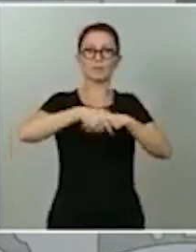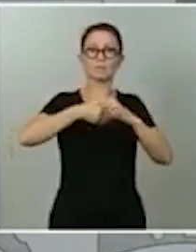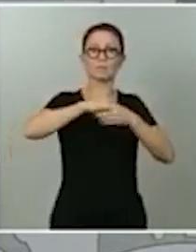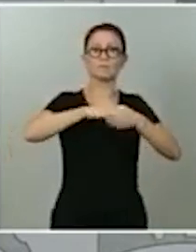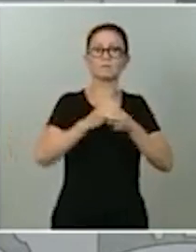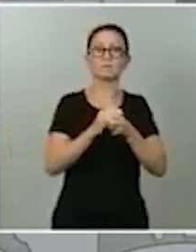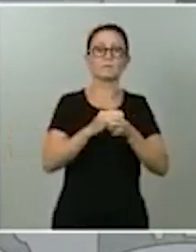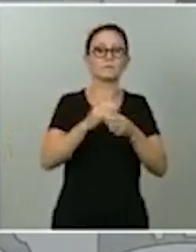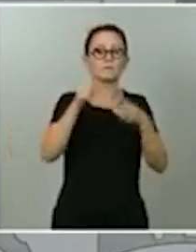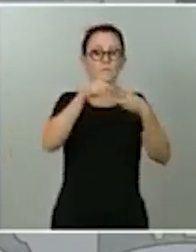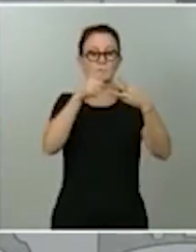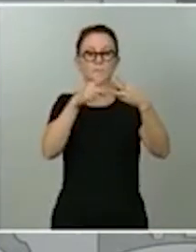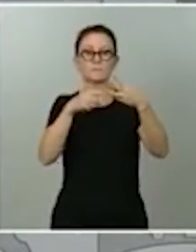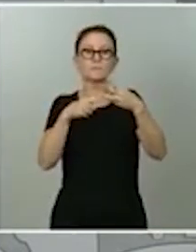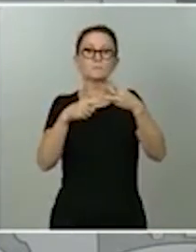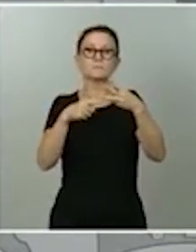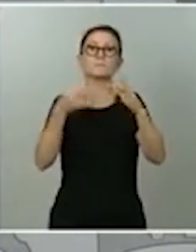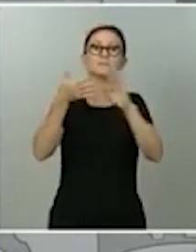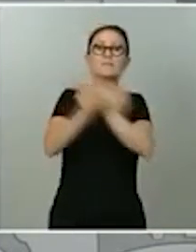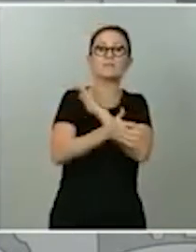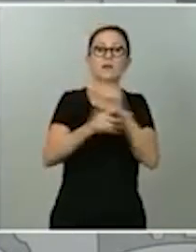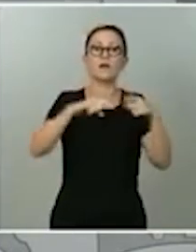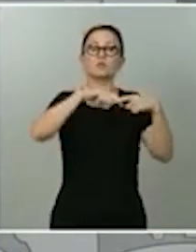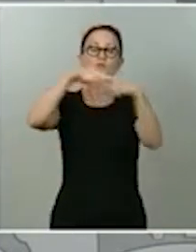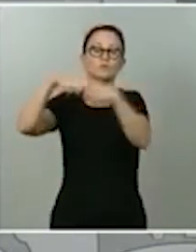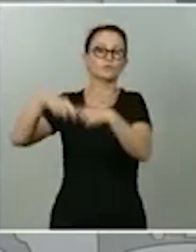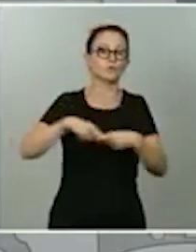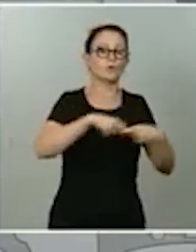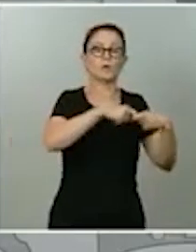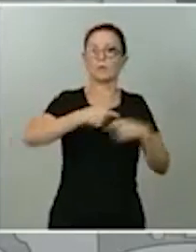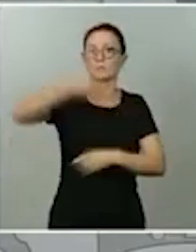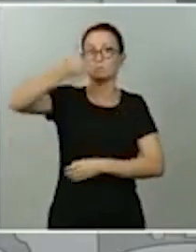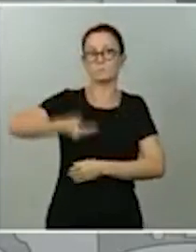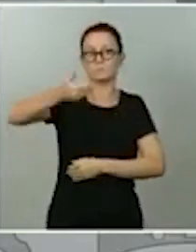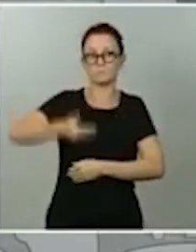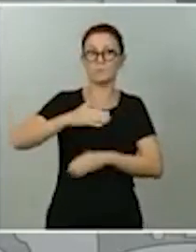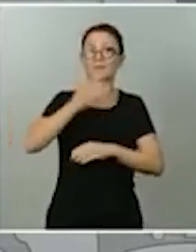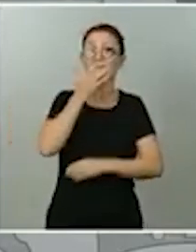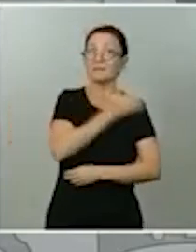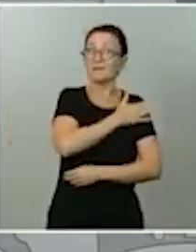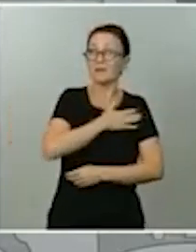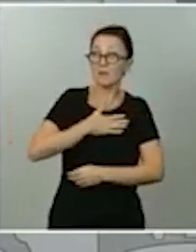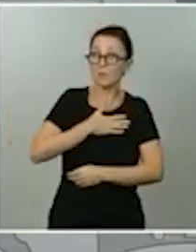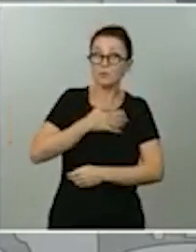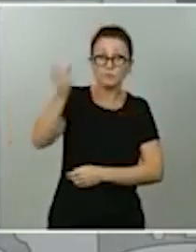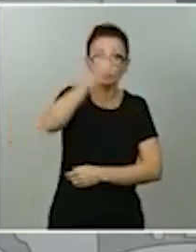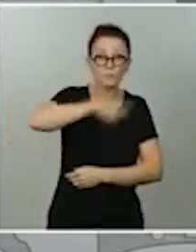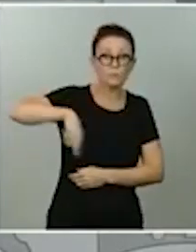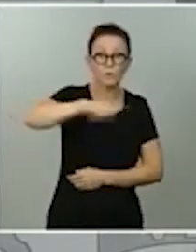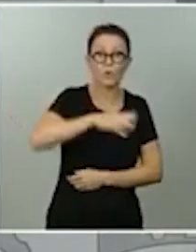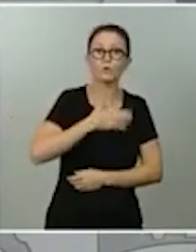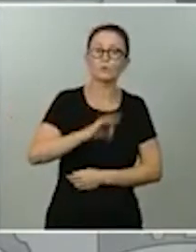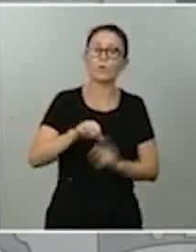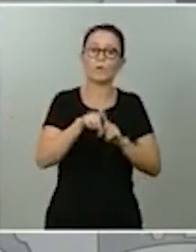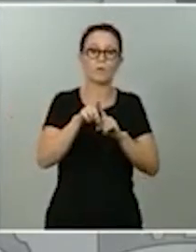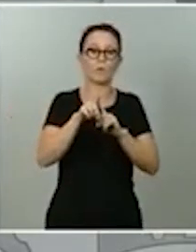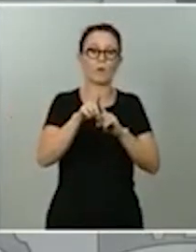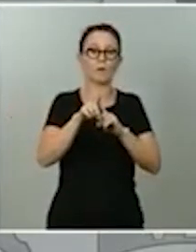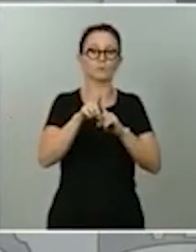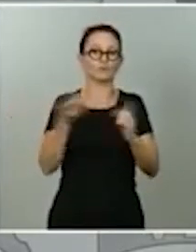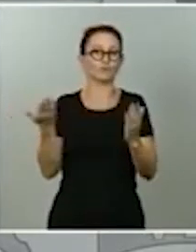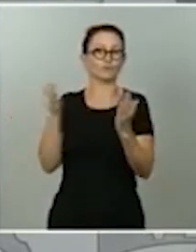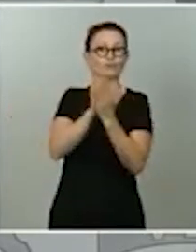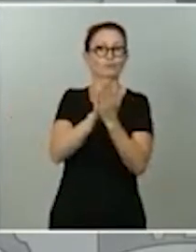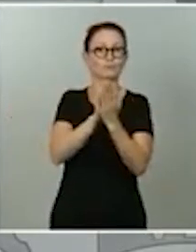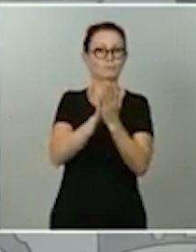gestos de solidaridad imprescindibles si queremos atajar entre todos la pandemia. Deben seguir las instrucciones de las